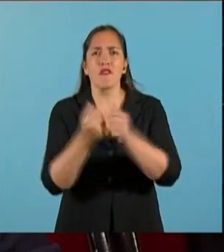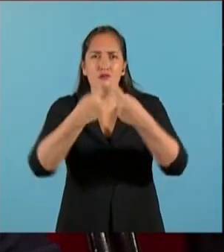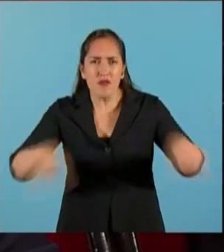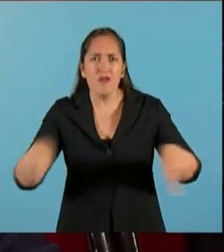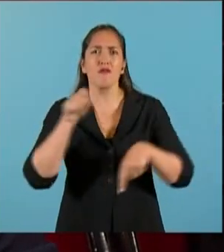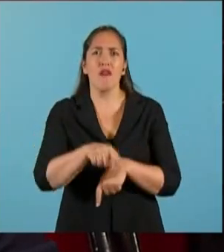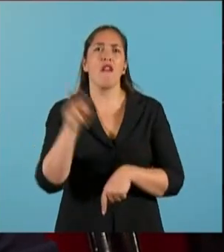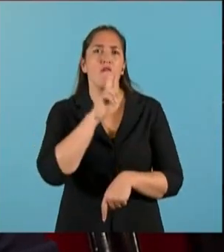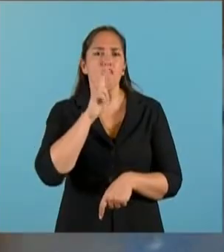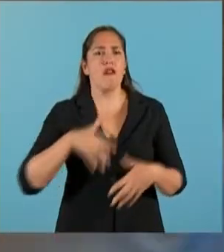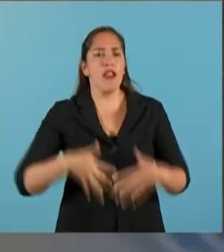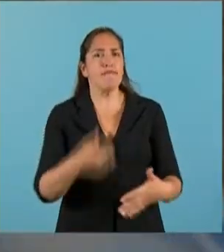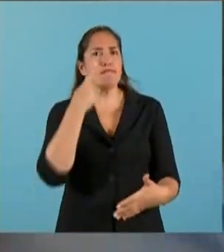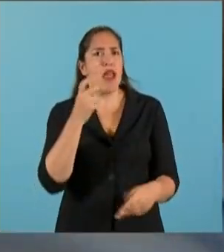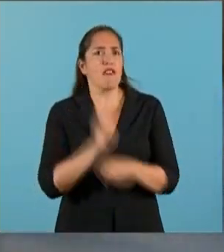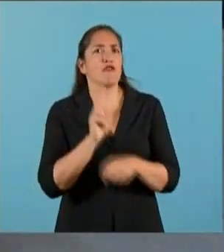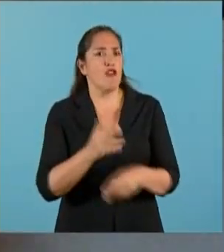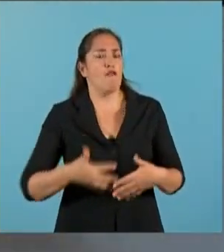prevención del embarazo no deseado.